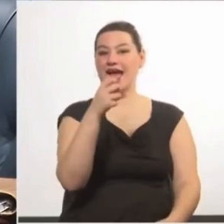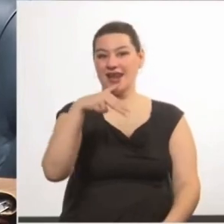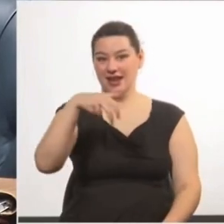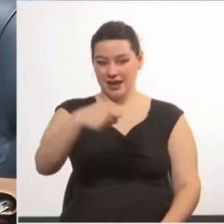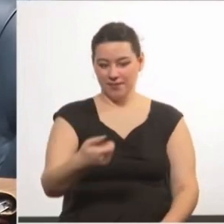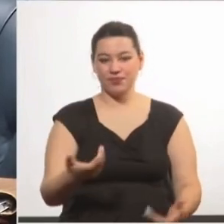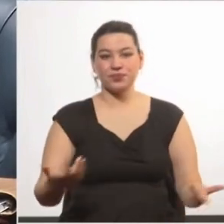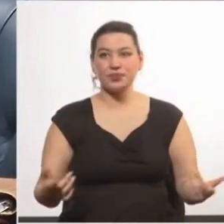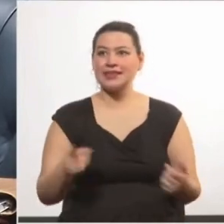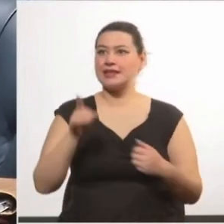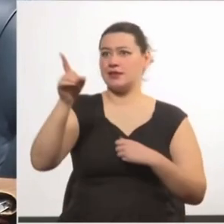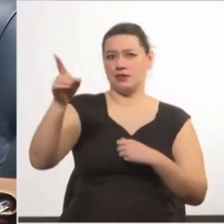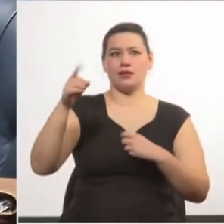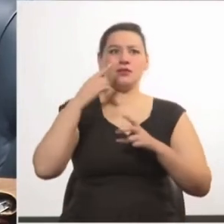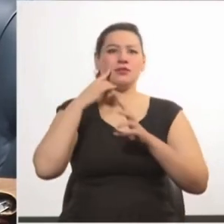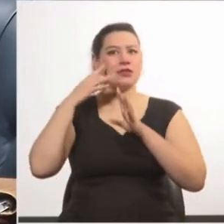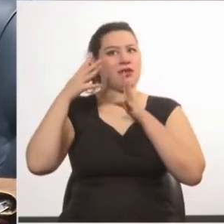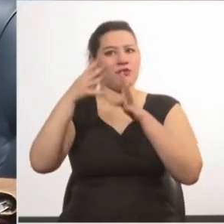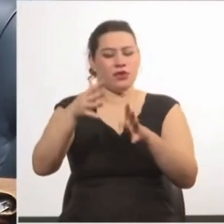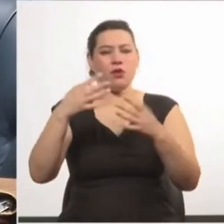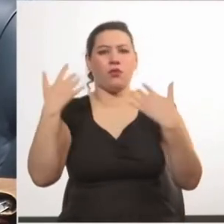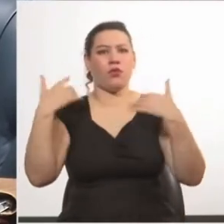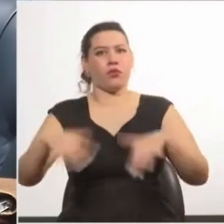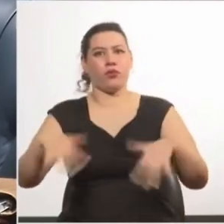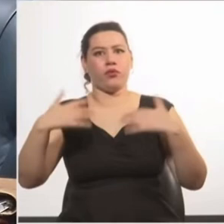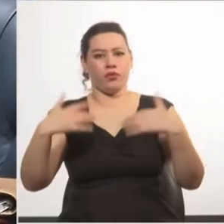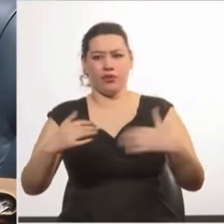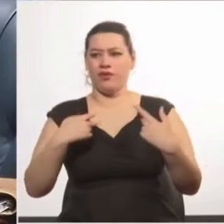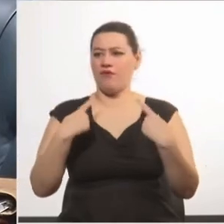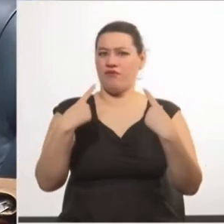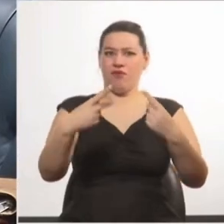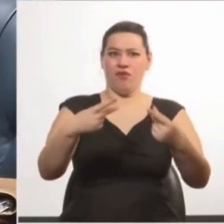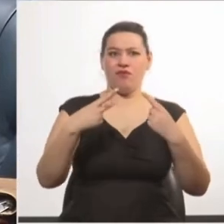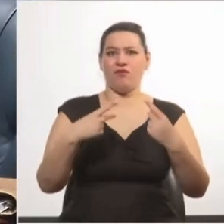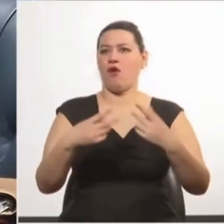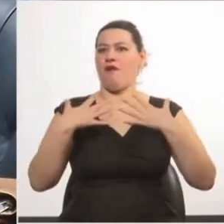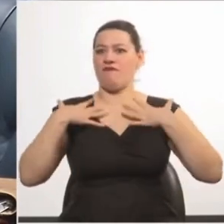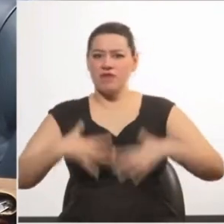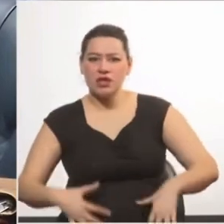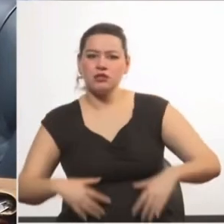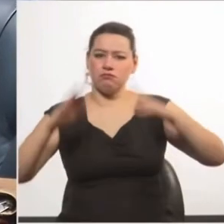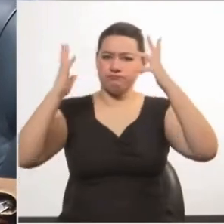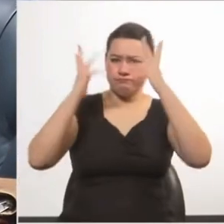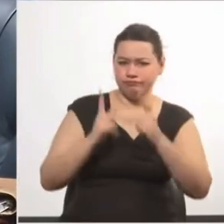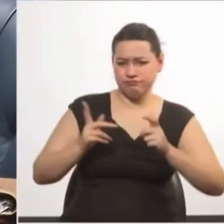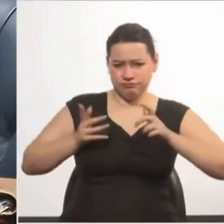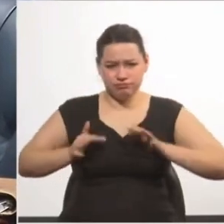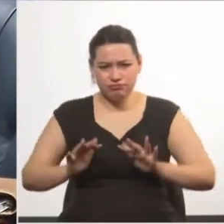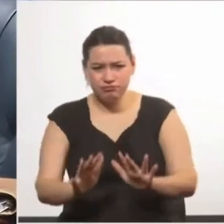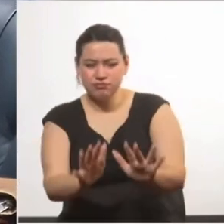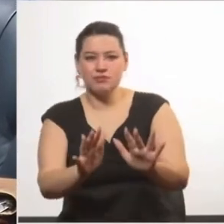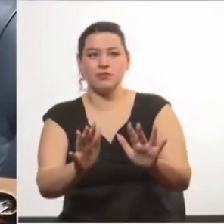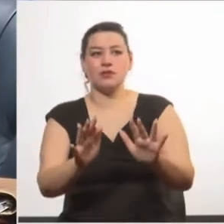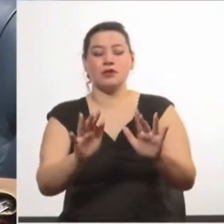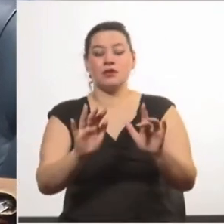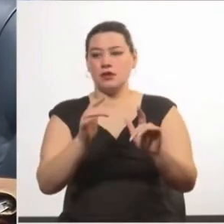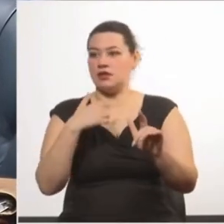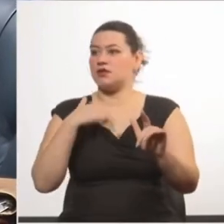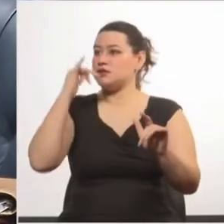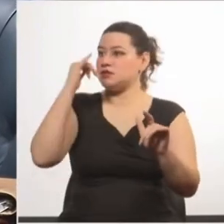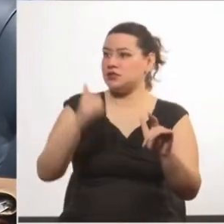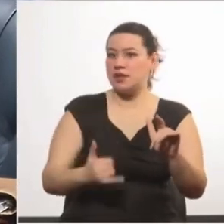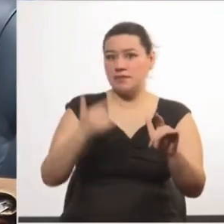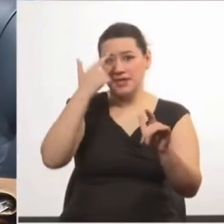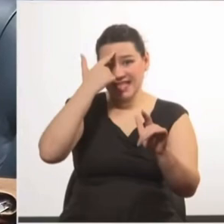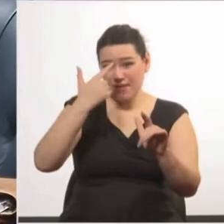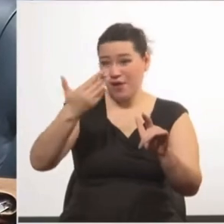Azerbaiyán fue un desafío enorme en todos los sentidos, futbolístico, físico, organizativo, que se agiganta si pensamos que eran